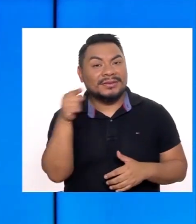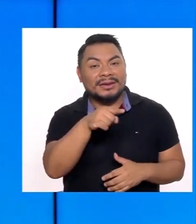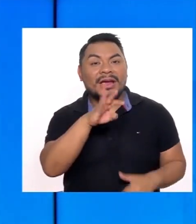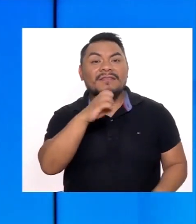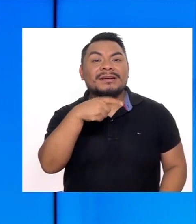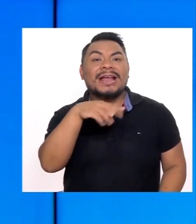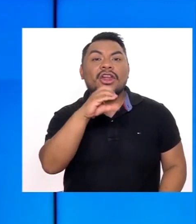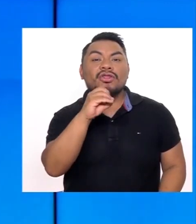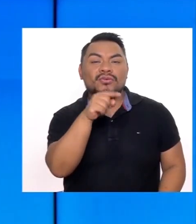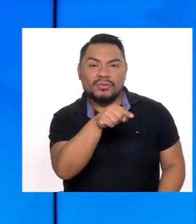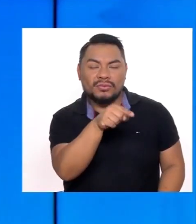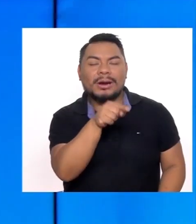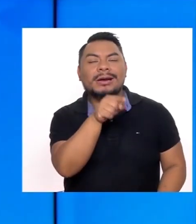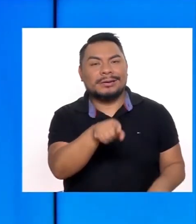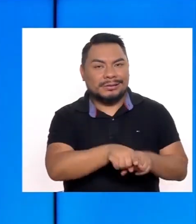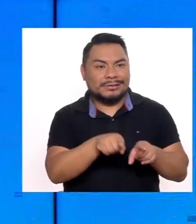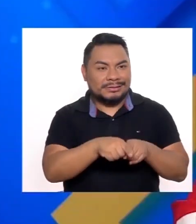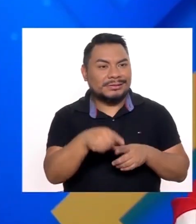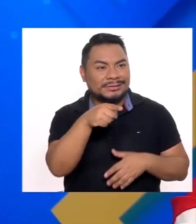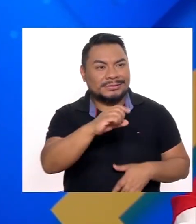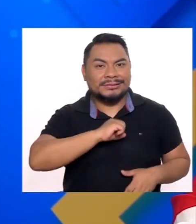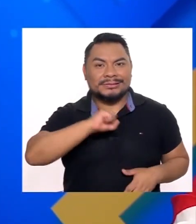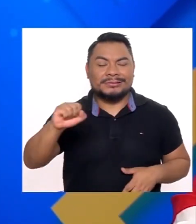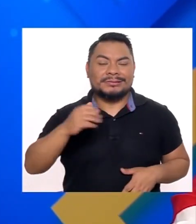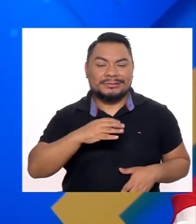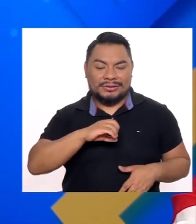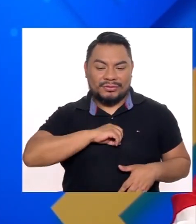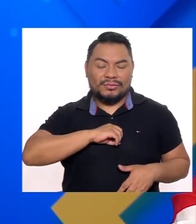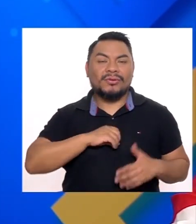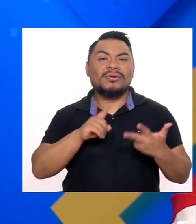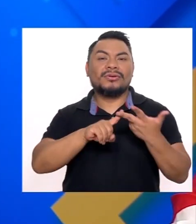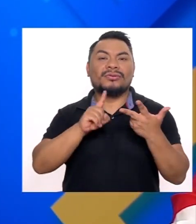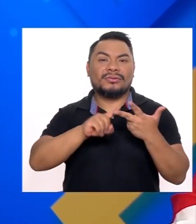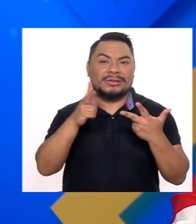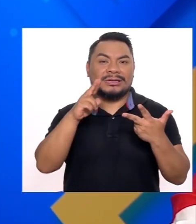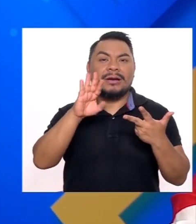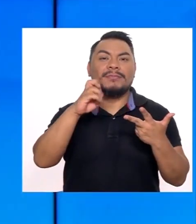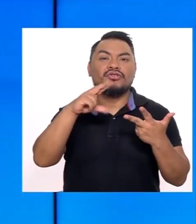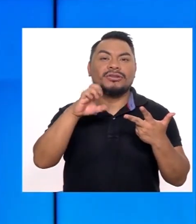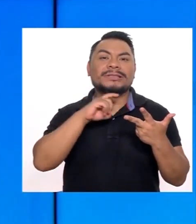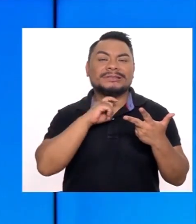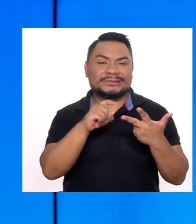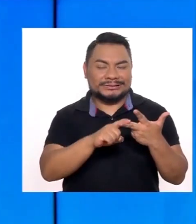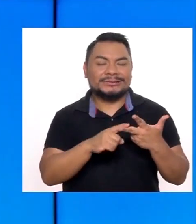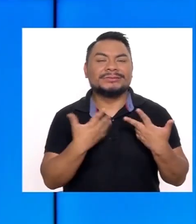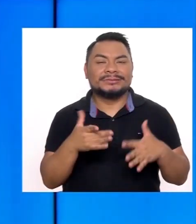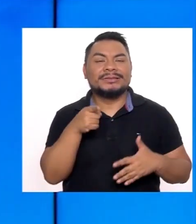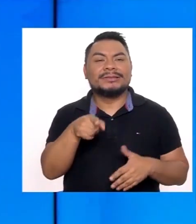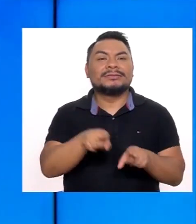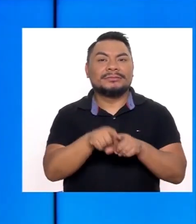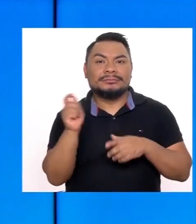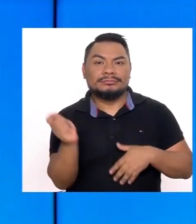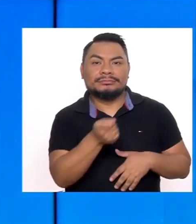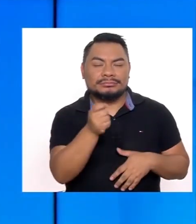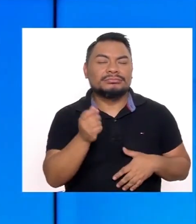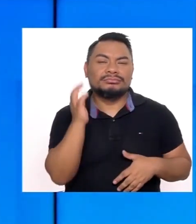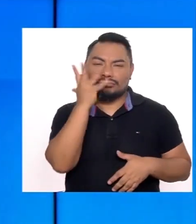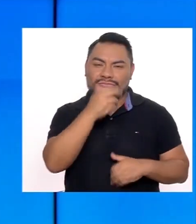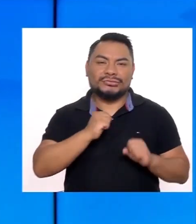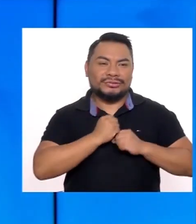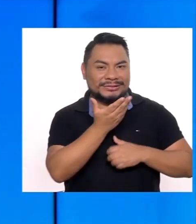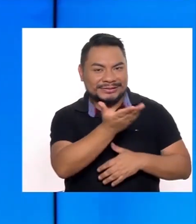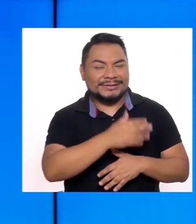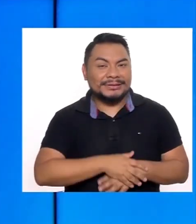Vilcachagua También se llevó Una medalla de bronce En el para badminton Que es un deporte Muy